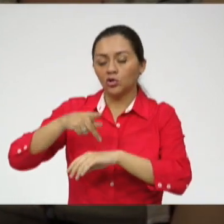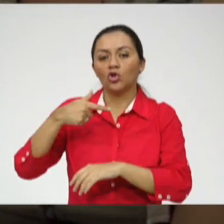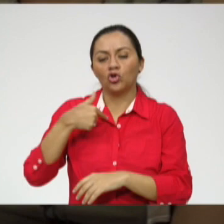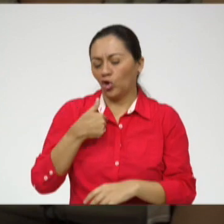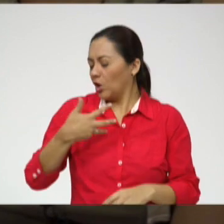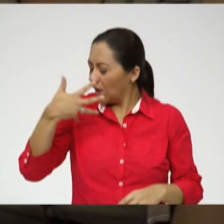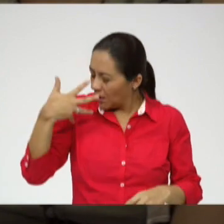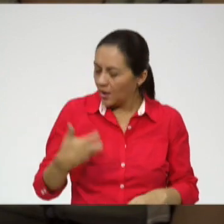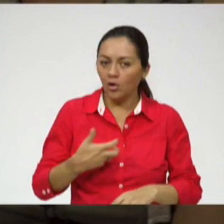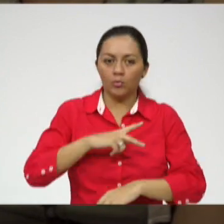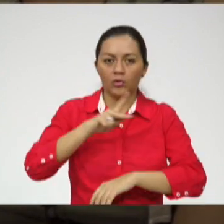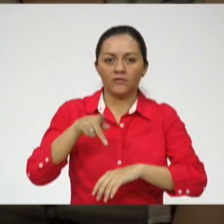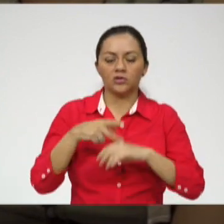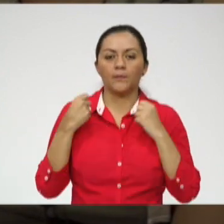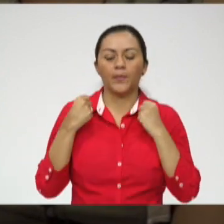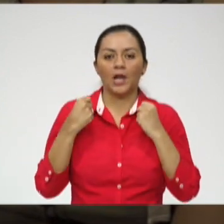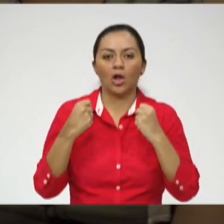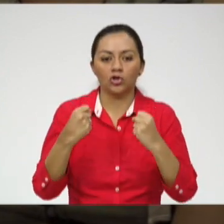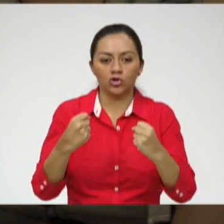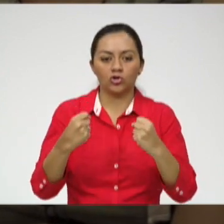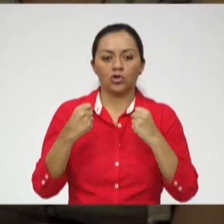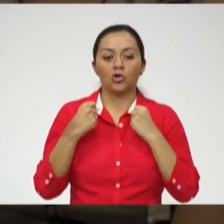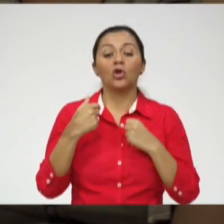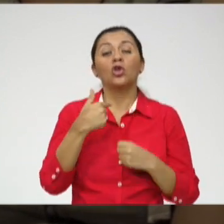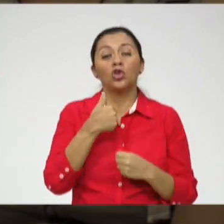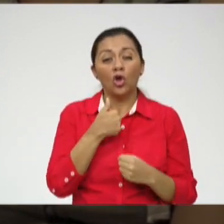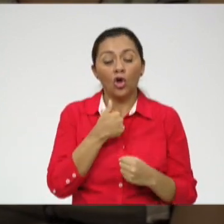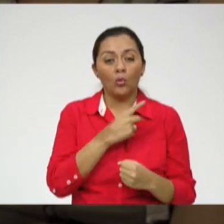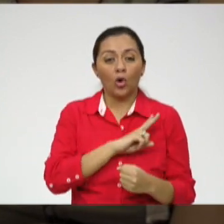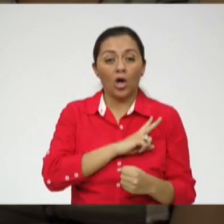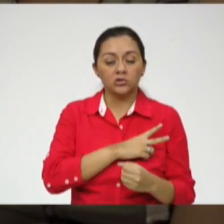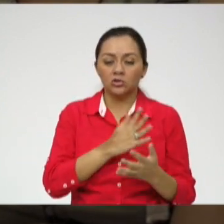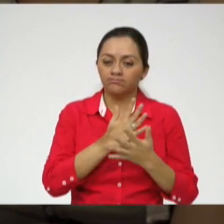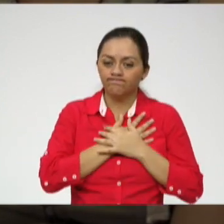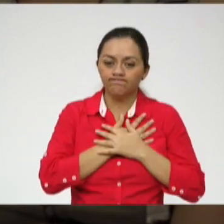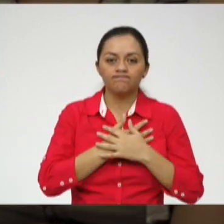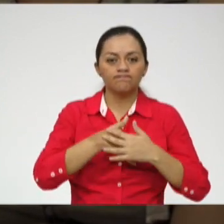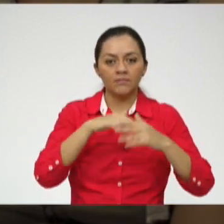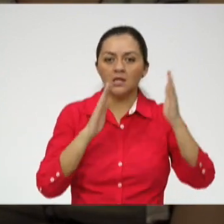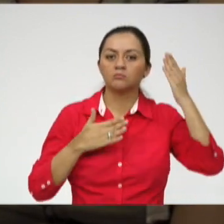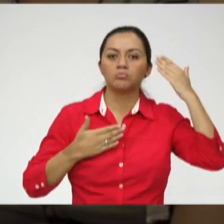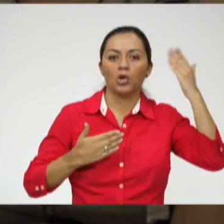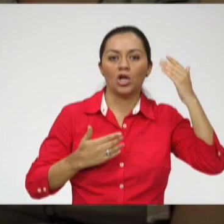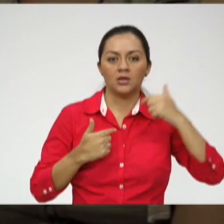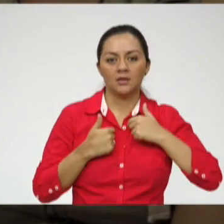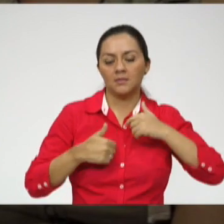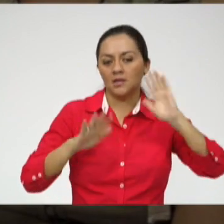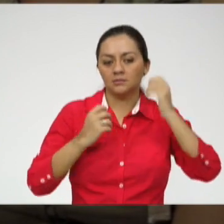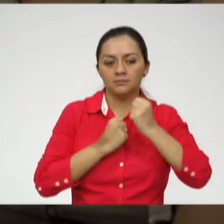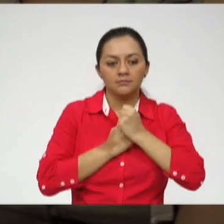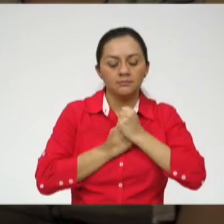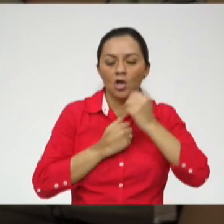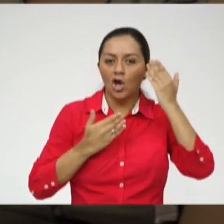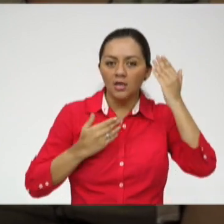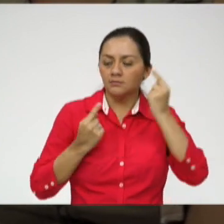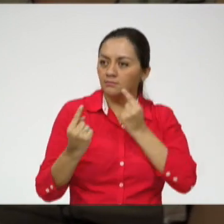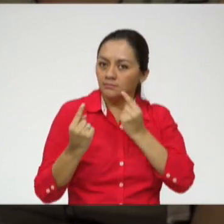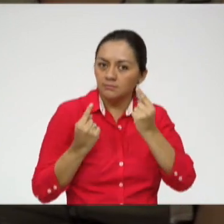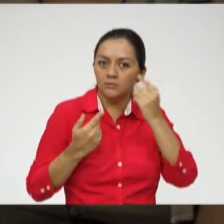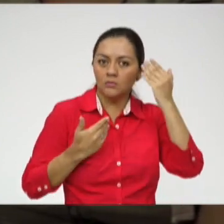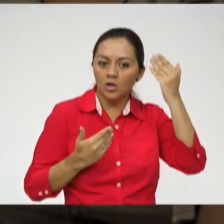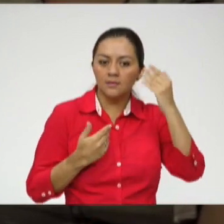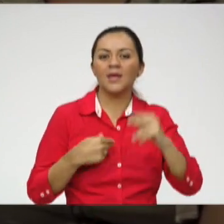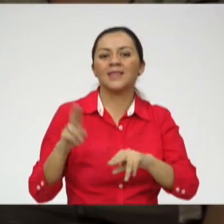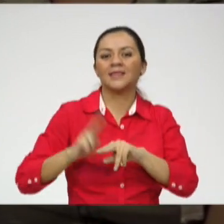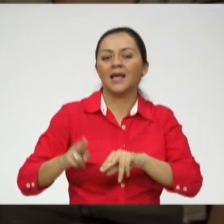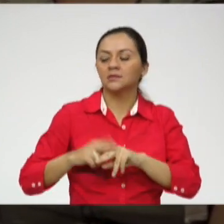ser piloto, pero yo creo personalmente que mi vocación es la política. Me encanta la política. O sea, no hay taxi que no